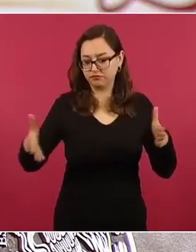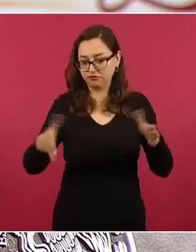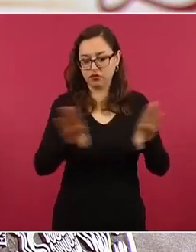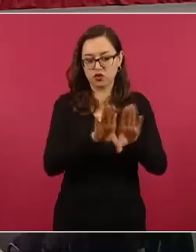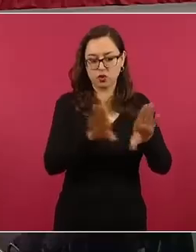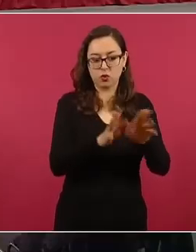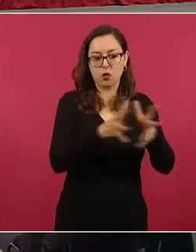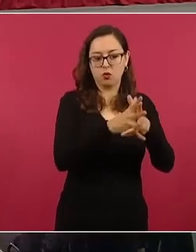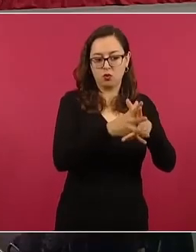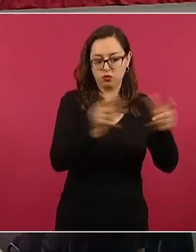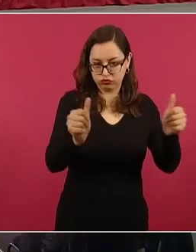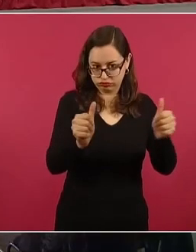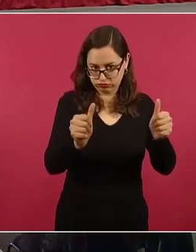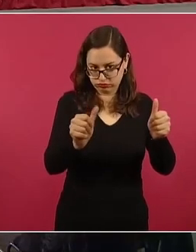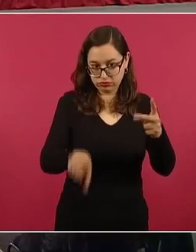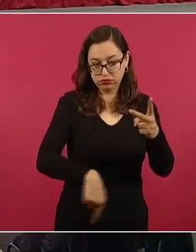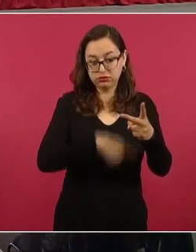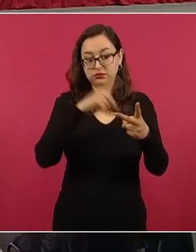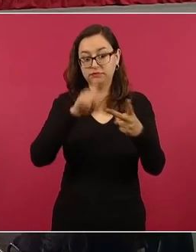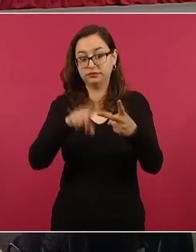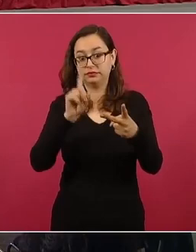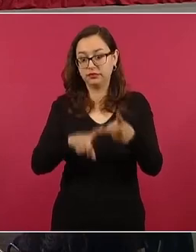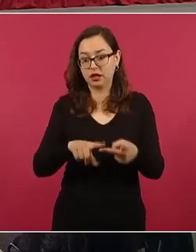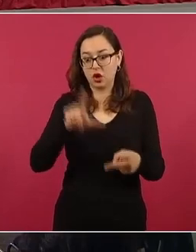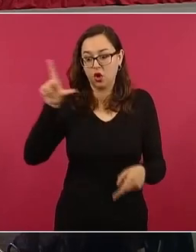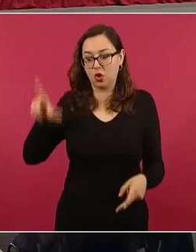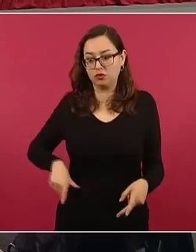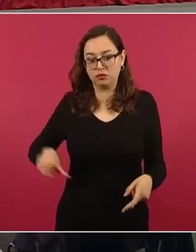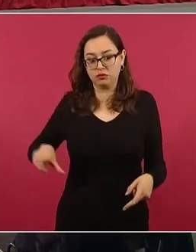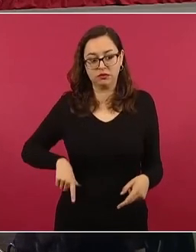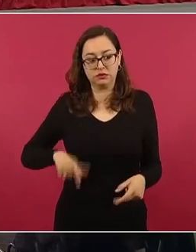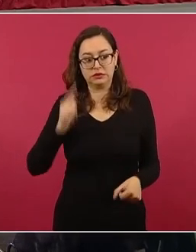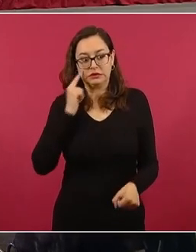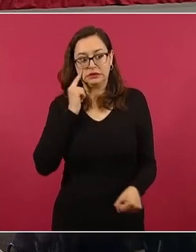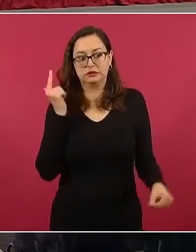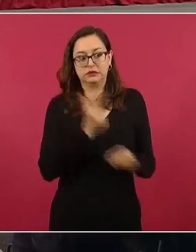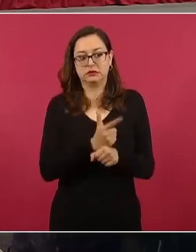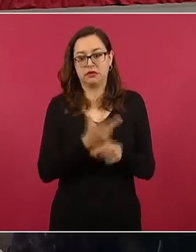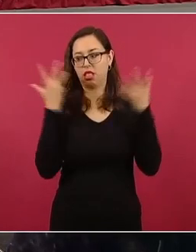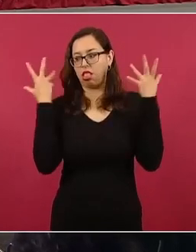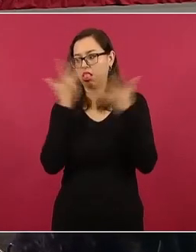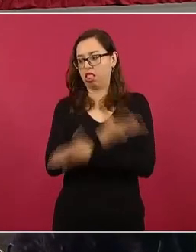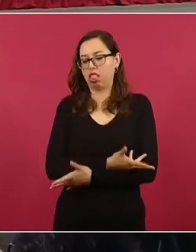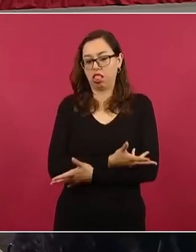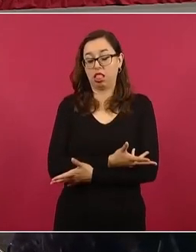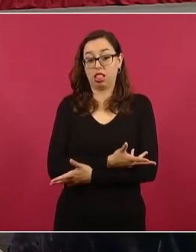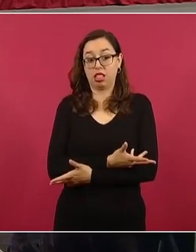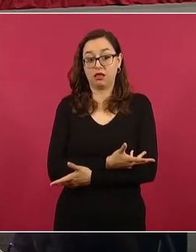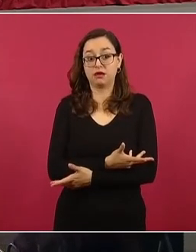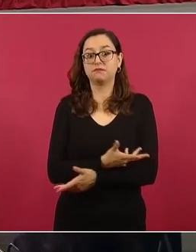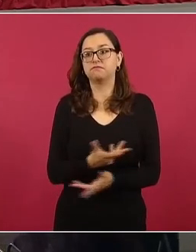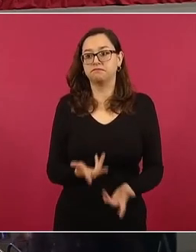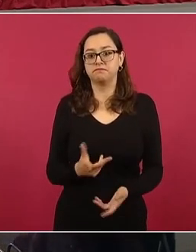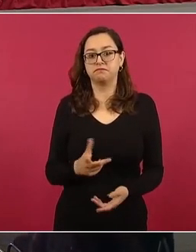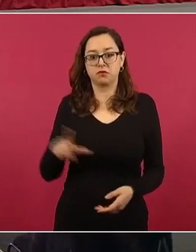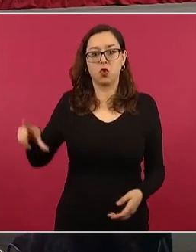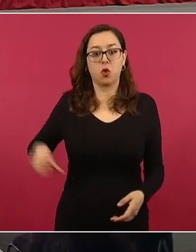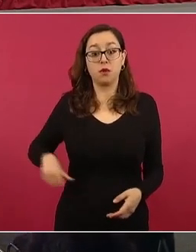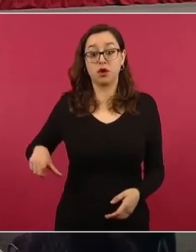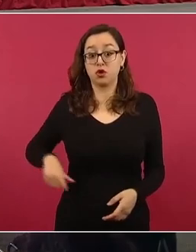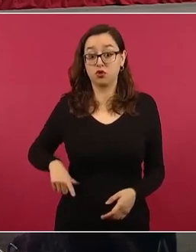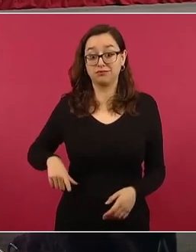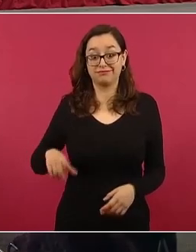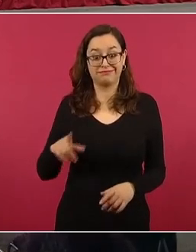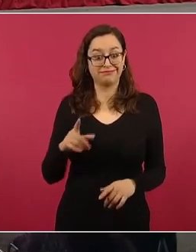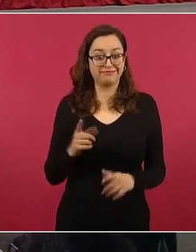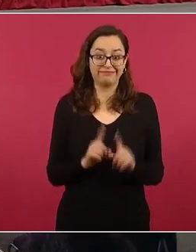concertada del aparato del poder desde el más alto nivel del gobierno en el país, que ocultó los